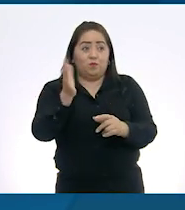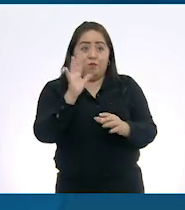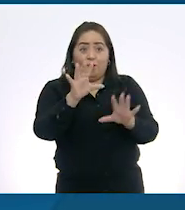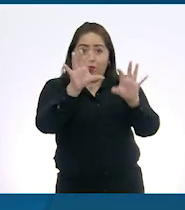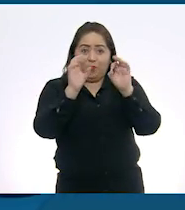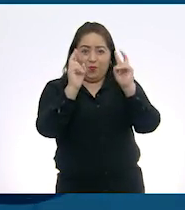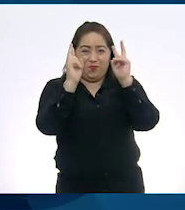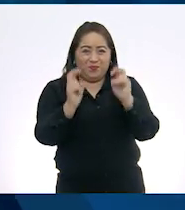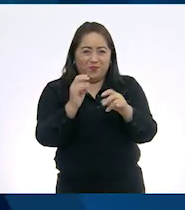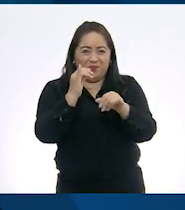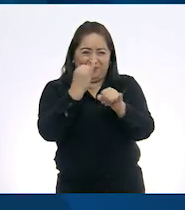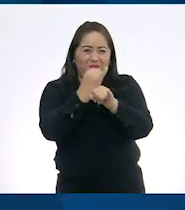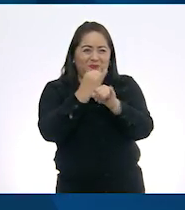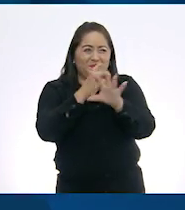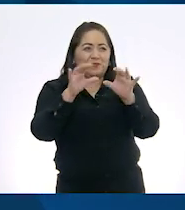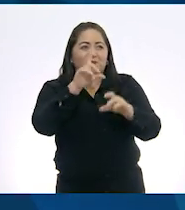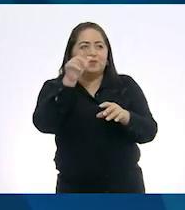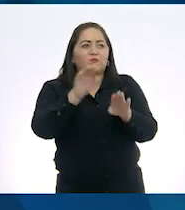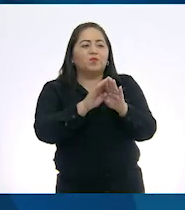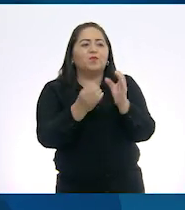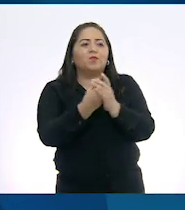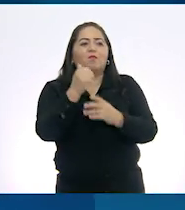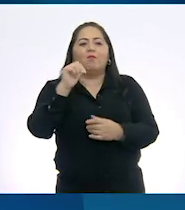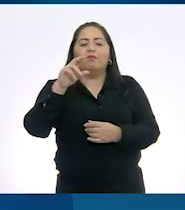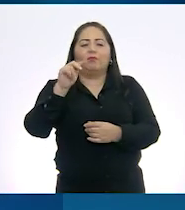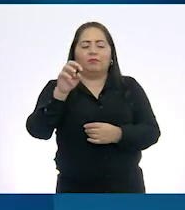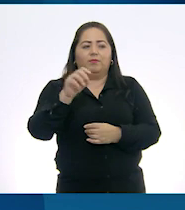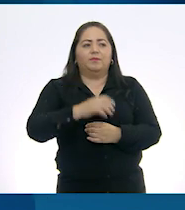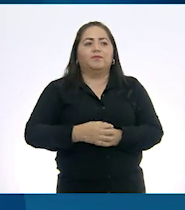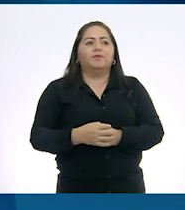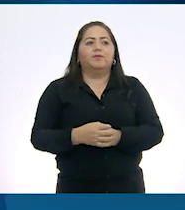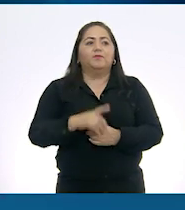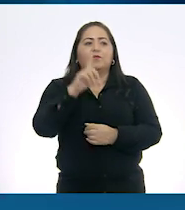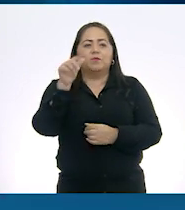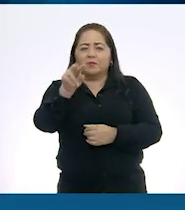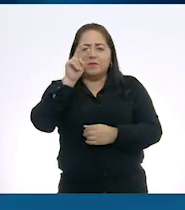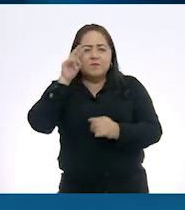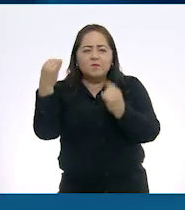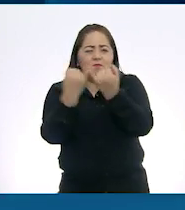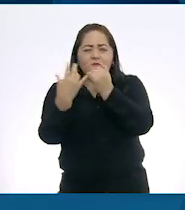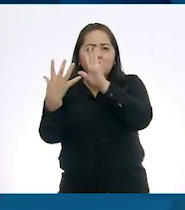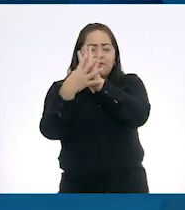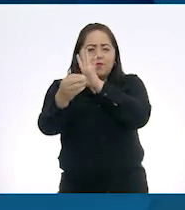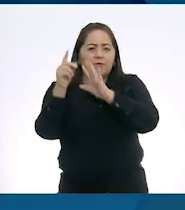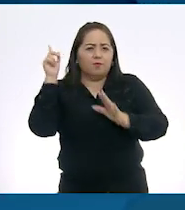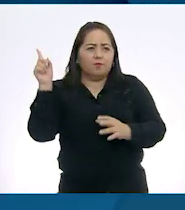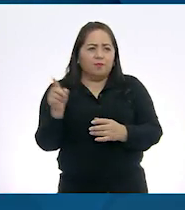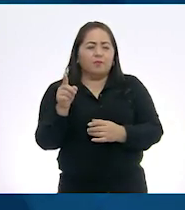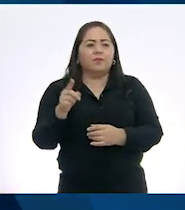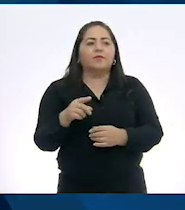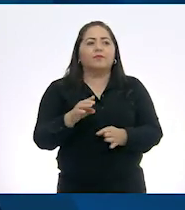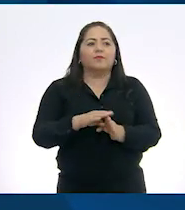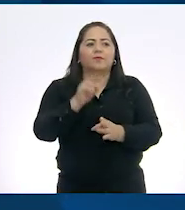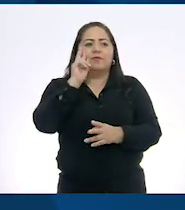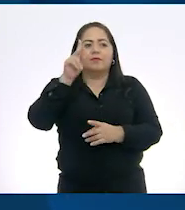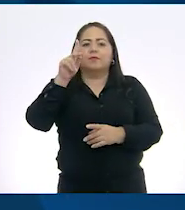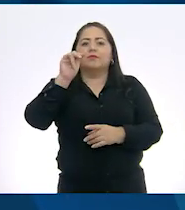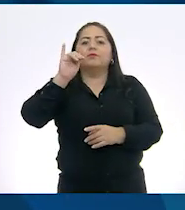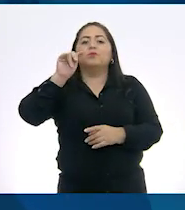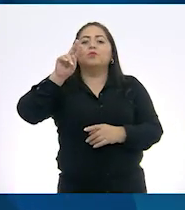cargado, le damos a Nuevo archivo. Aquí tenemos que escribir el título.